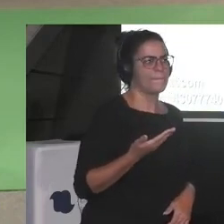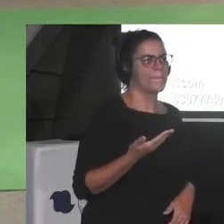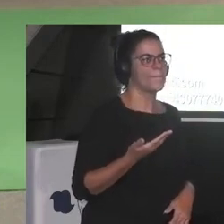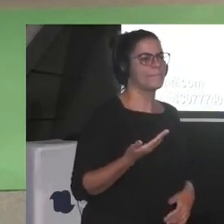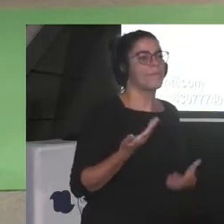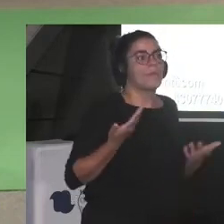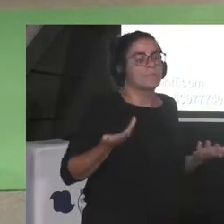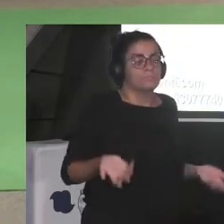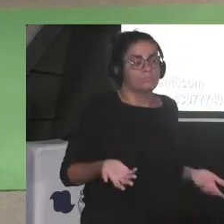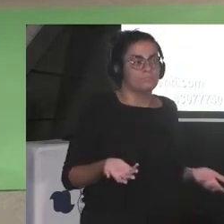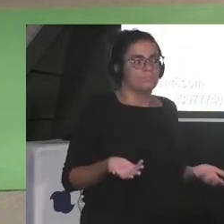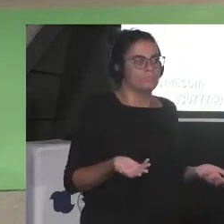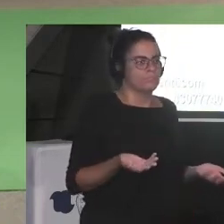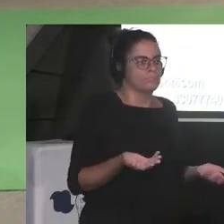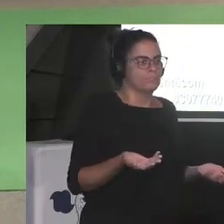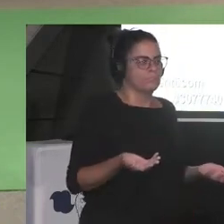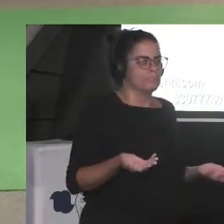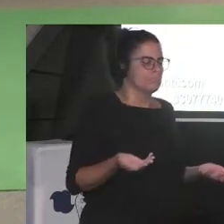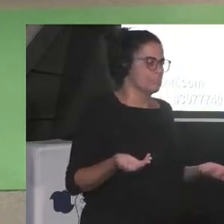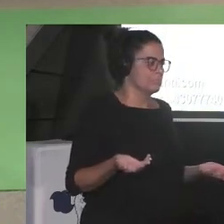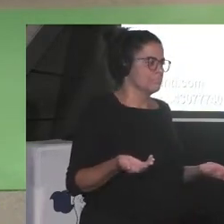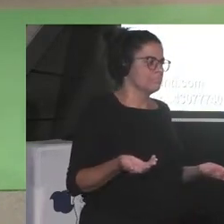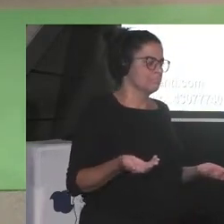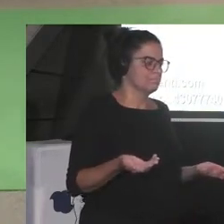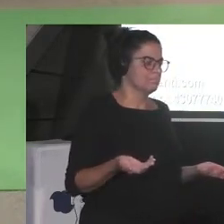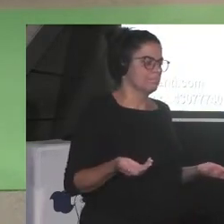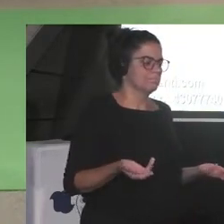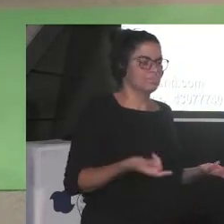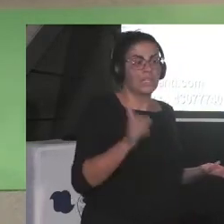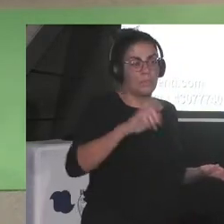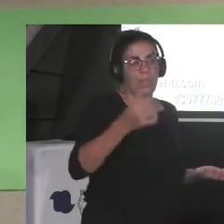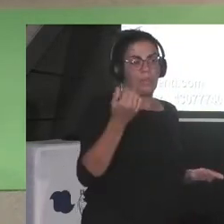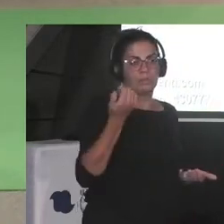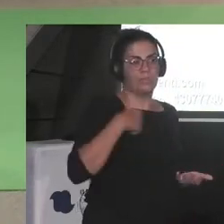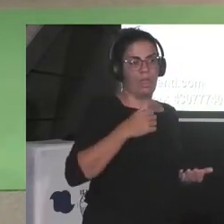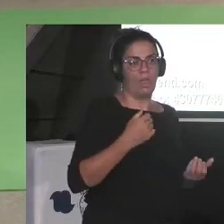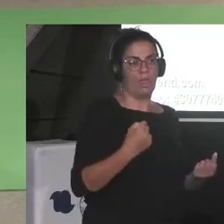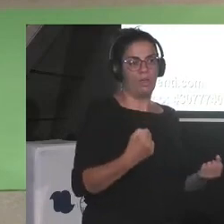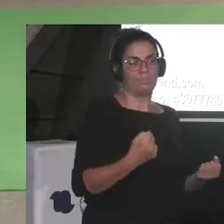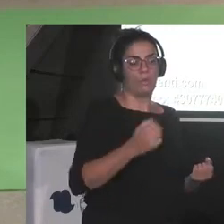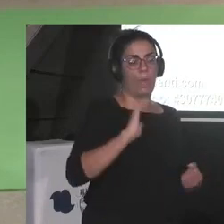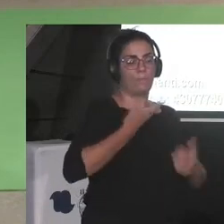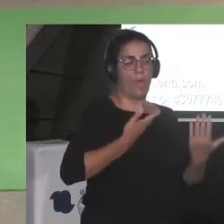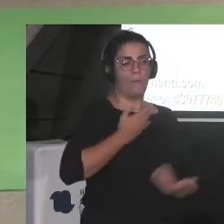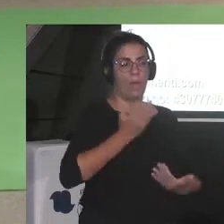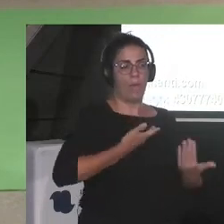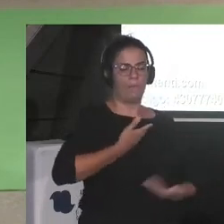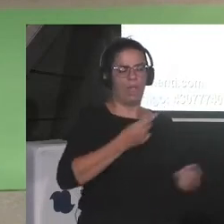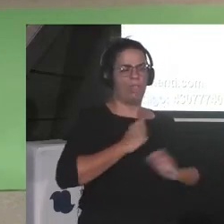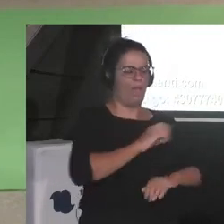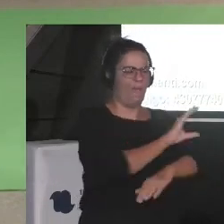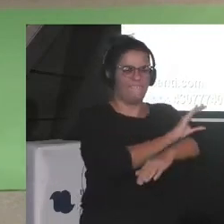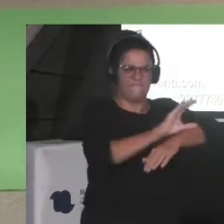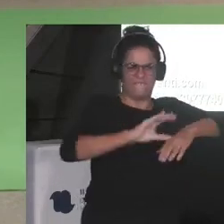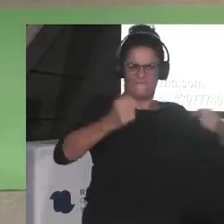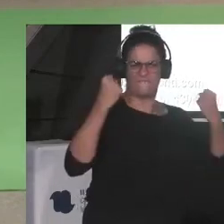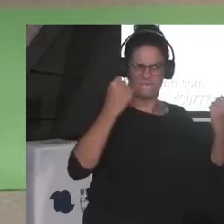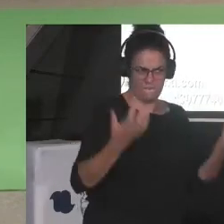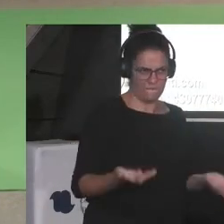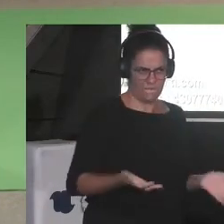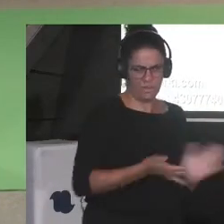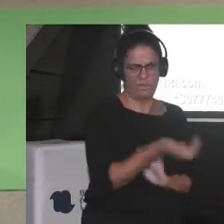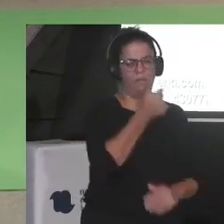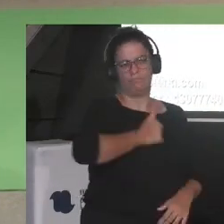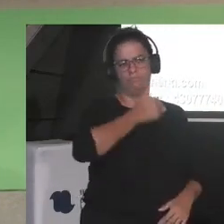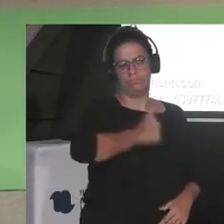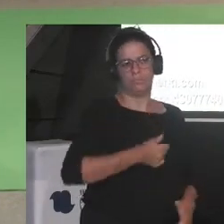pero bueno yo creo que ya es como también se nos ha hecho gruesa el pellejo y bueno ya sé que cada vez que